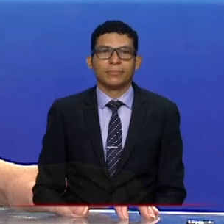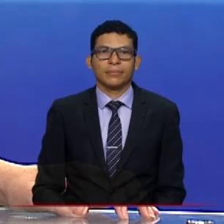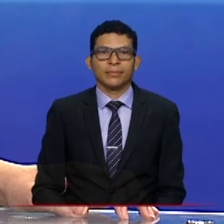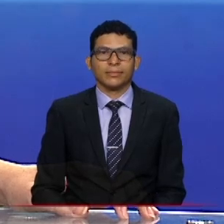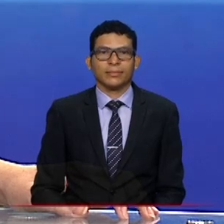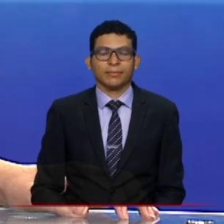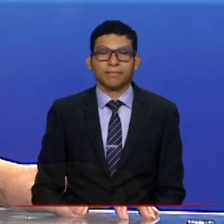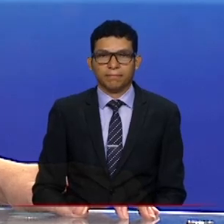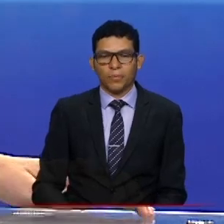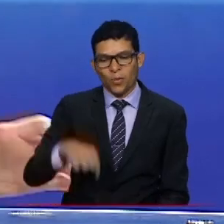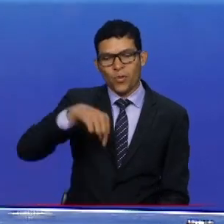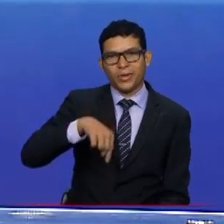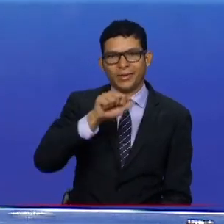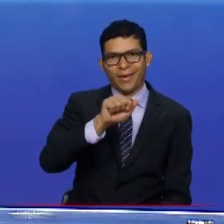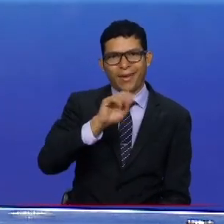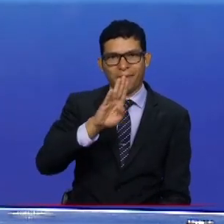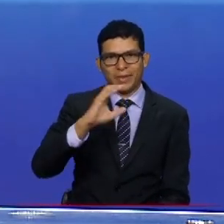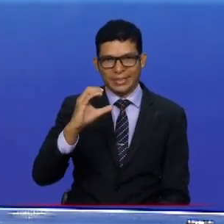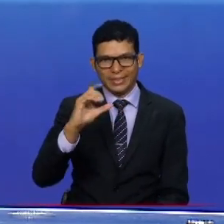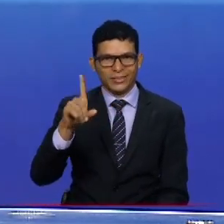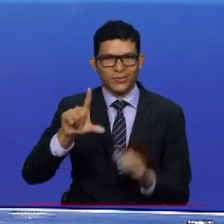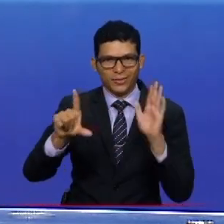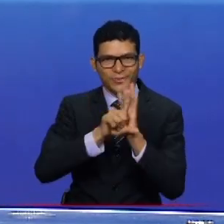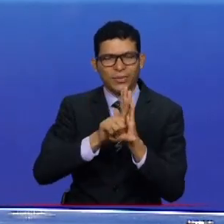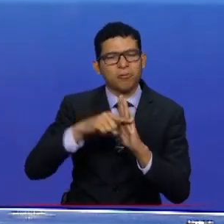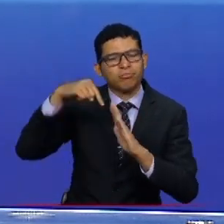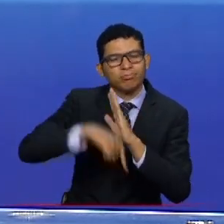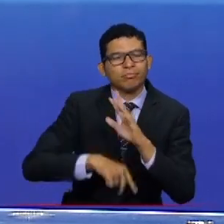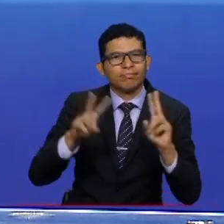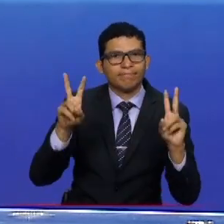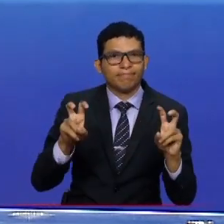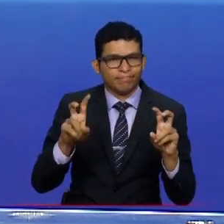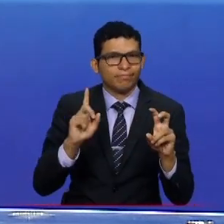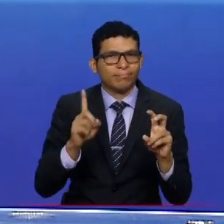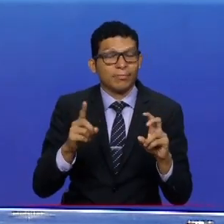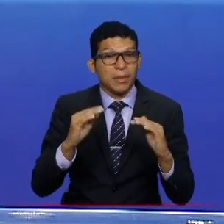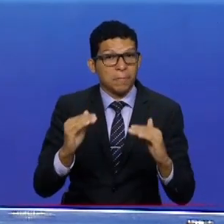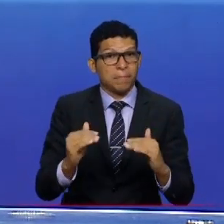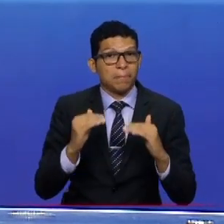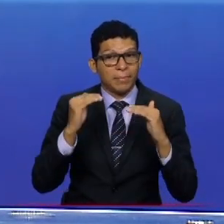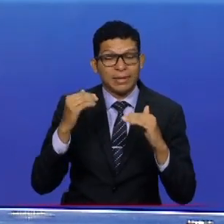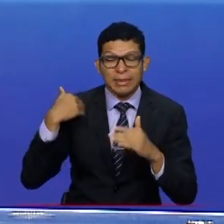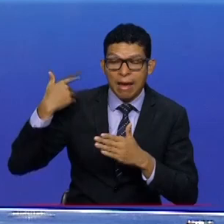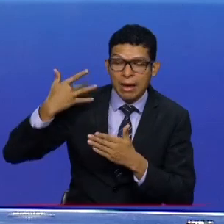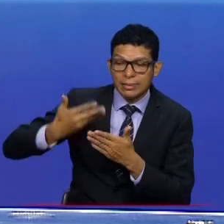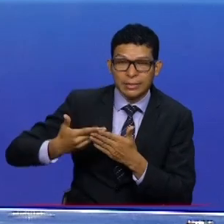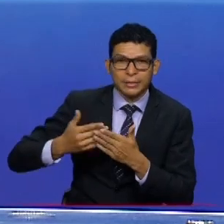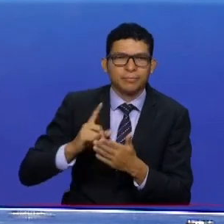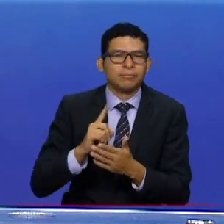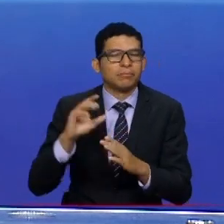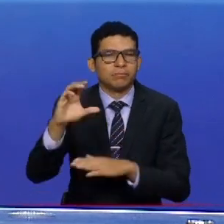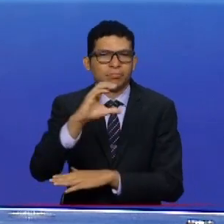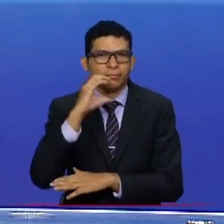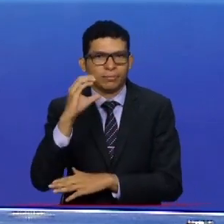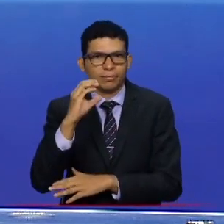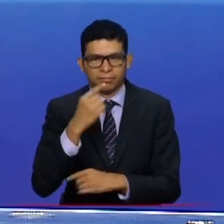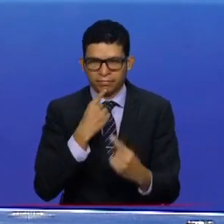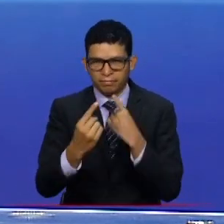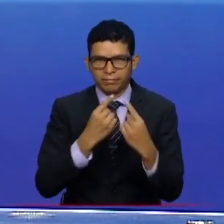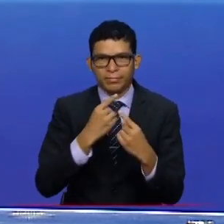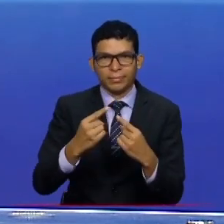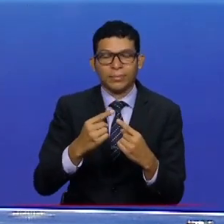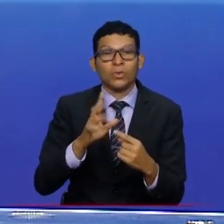Hoy en ABC Legal vamos a profundizar en un tema que ha ganado relevancia en los últimos años en Colombia. Les hablo de las